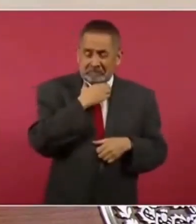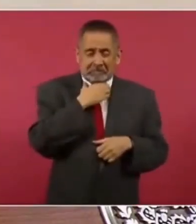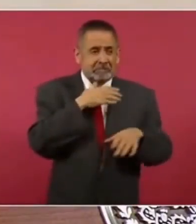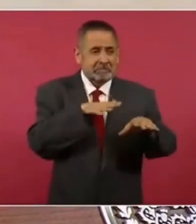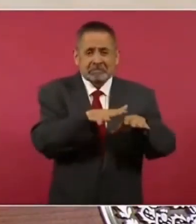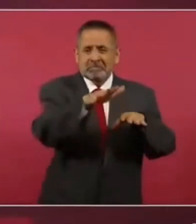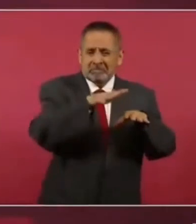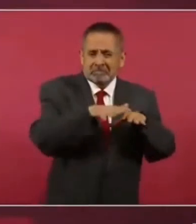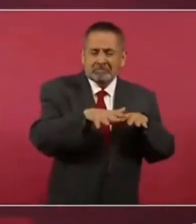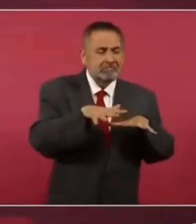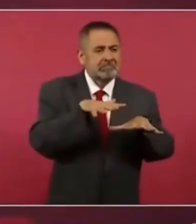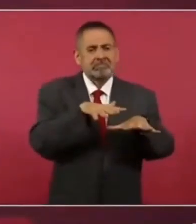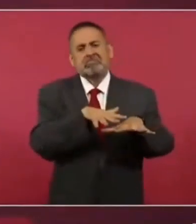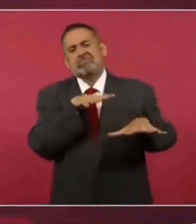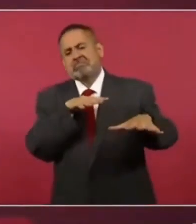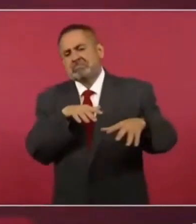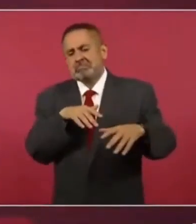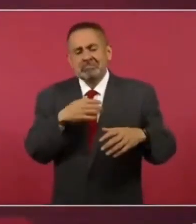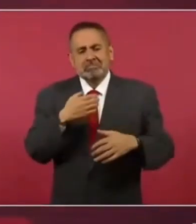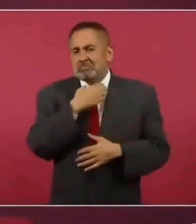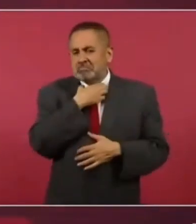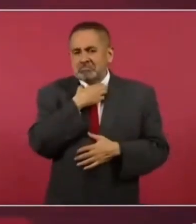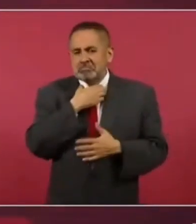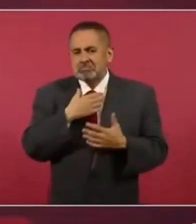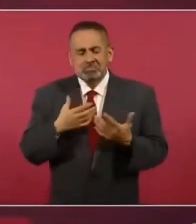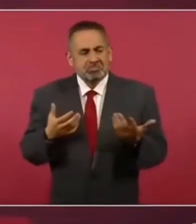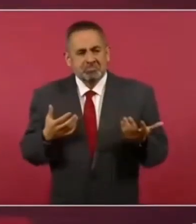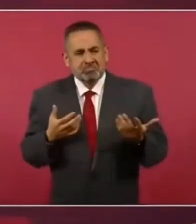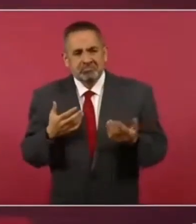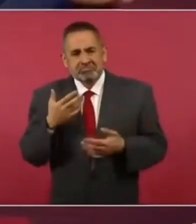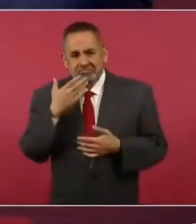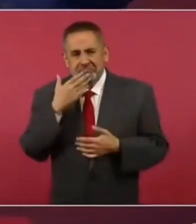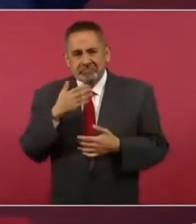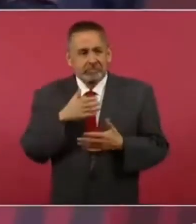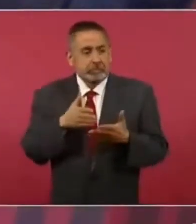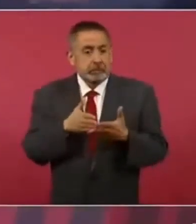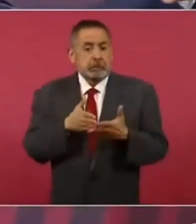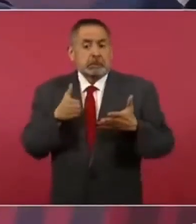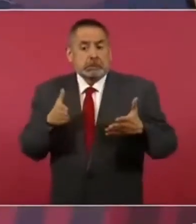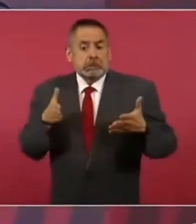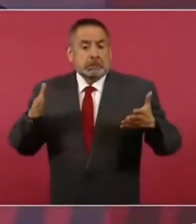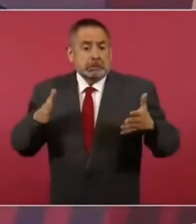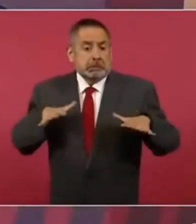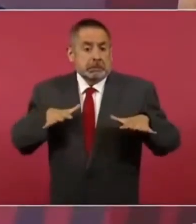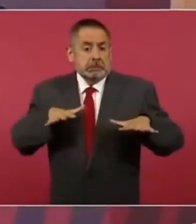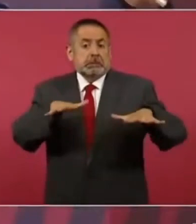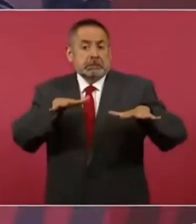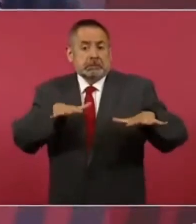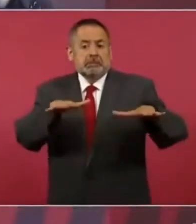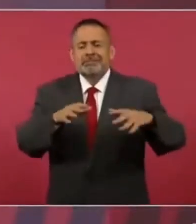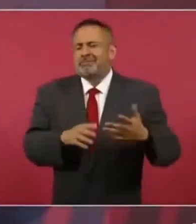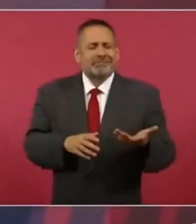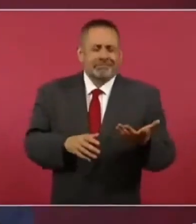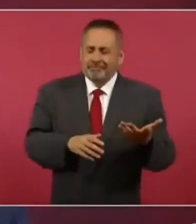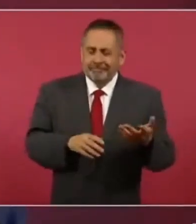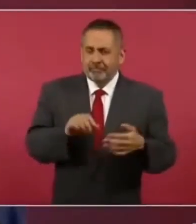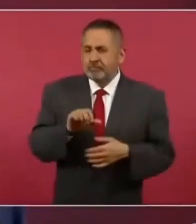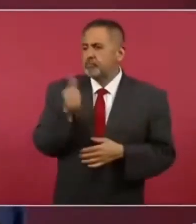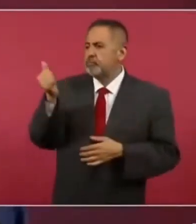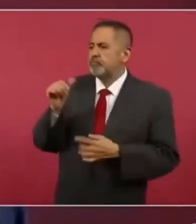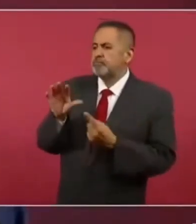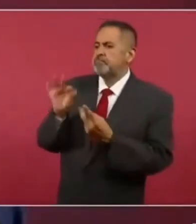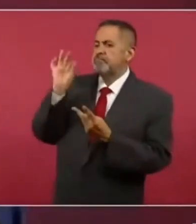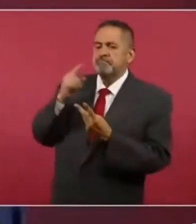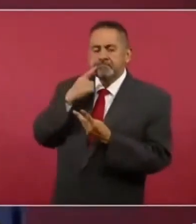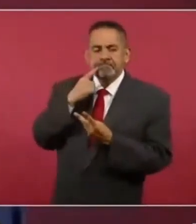es recomendable seguir ampliando. Lo que hay que buscar es una